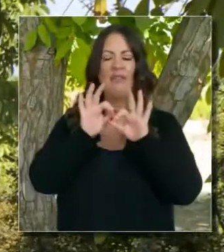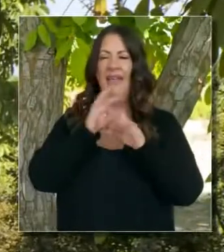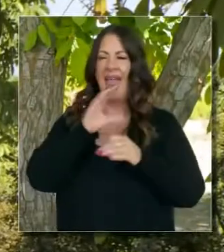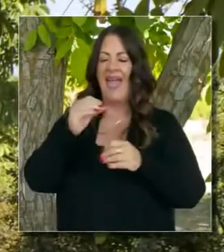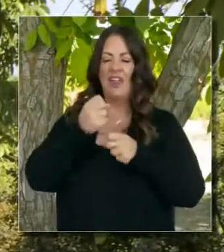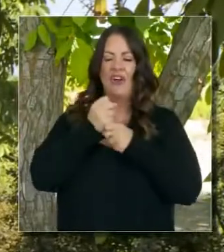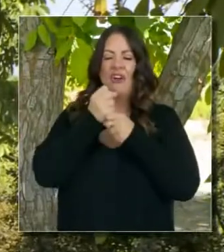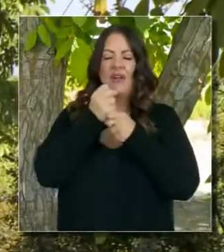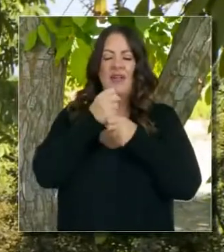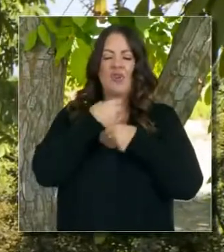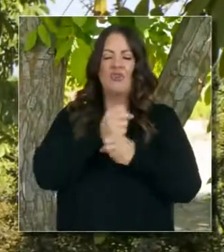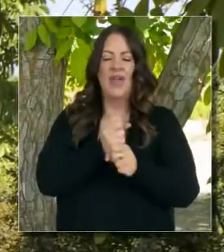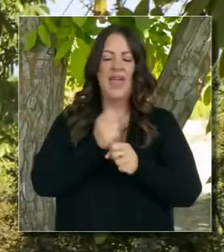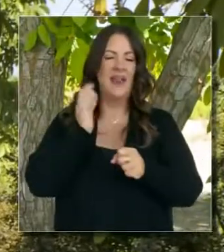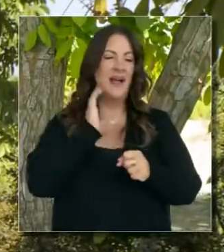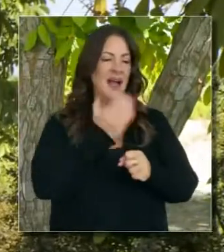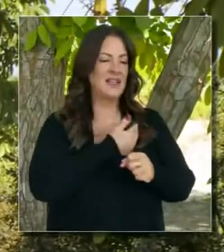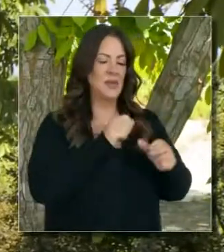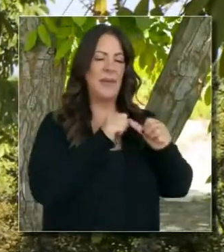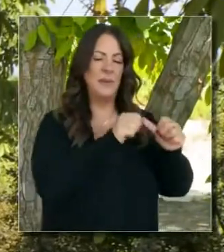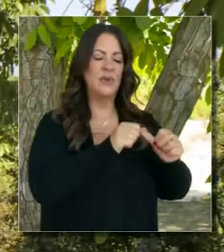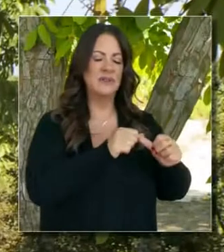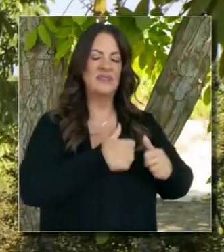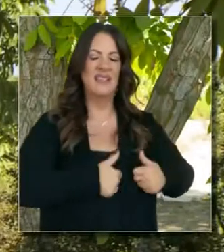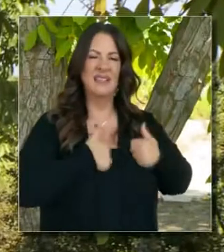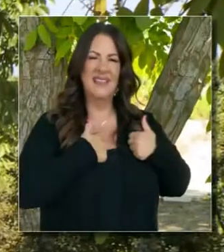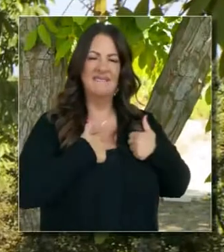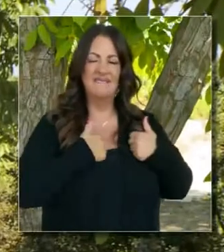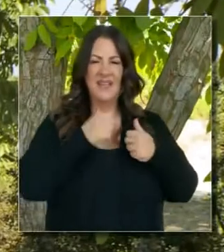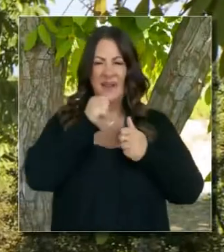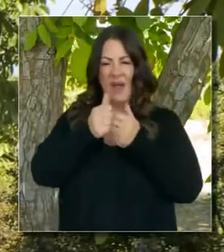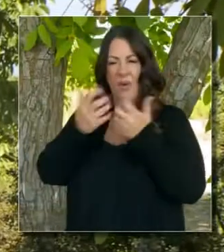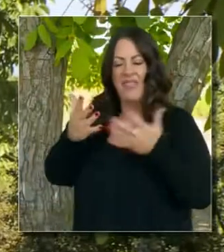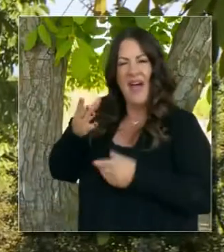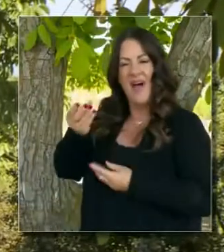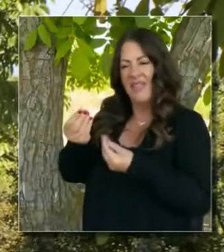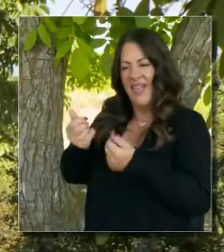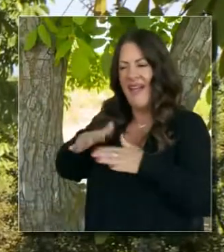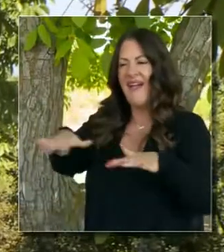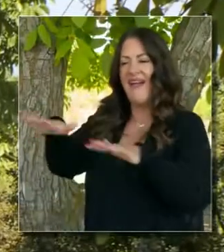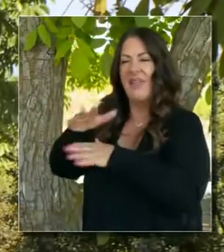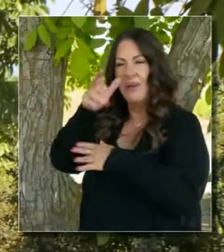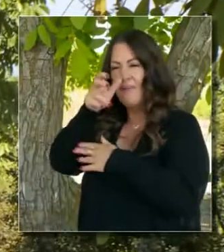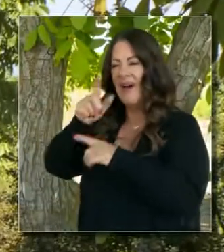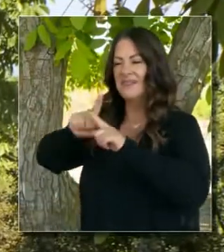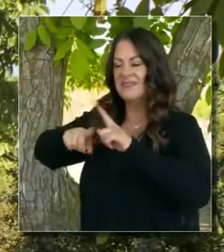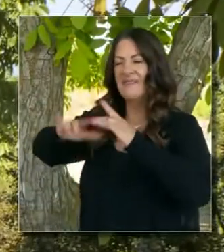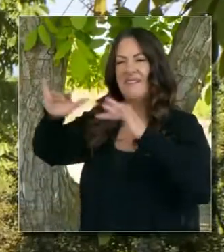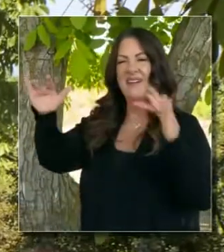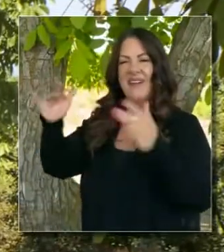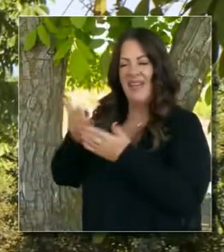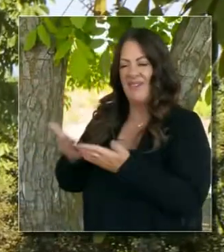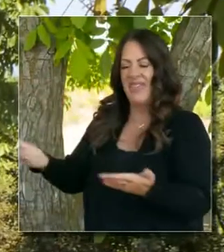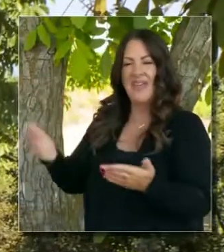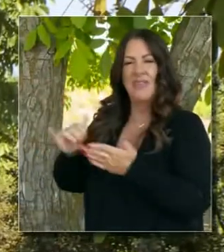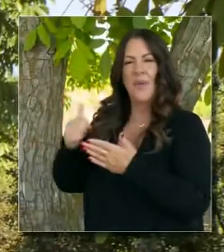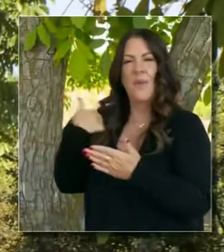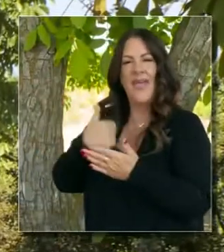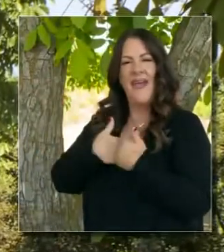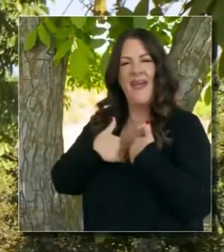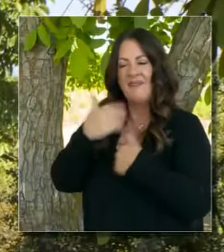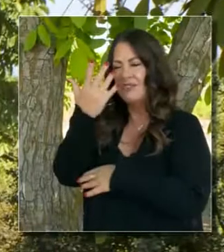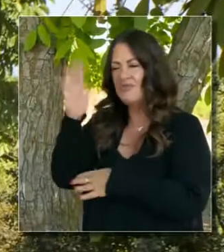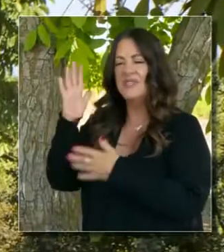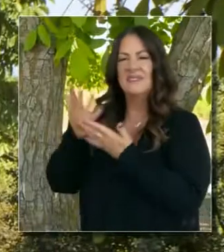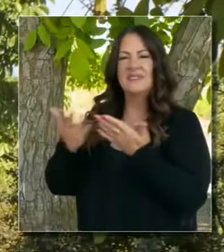pena vivirse la vida, pero que incluso hace capaz la vida que se lleve a cabo, que suceda la vida en